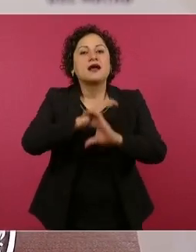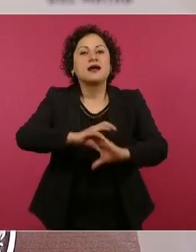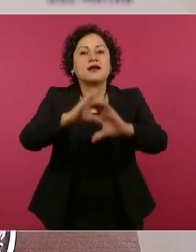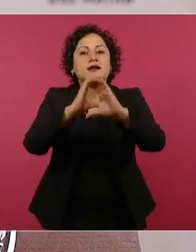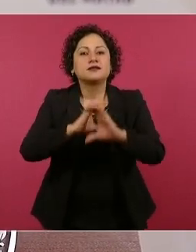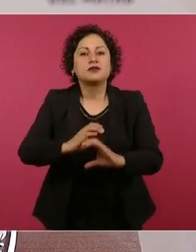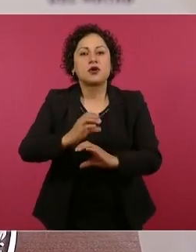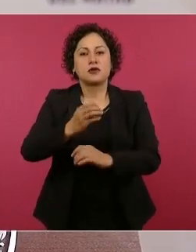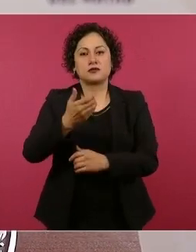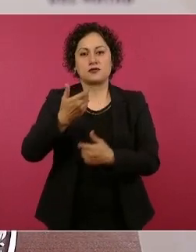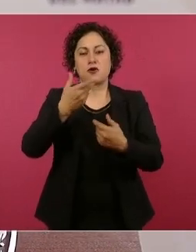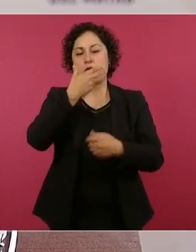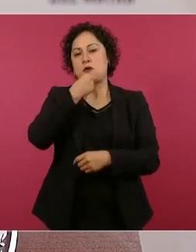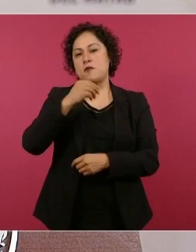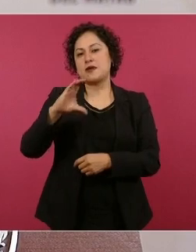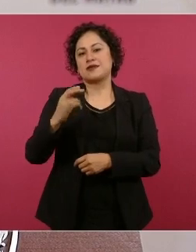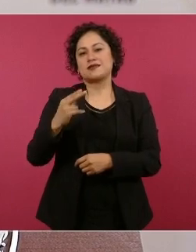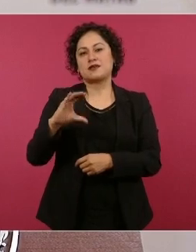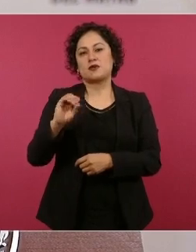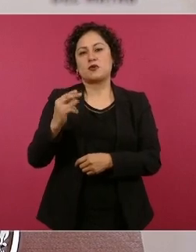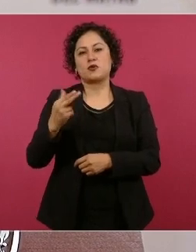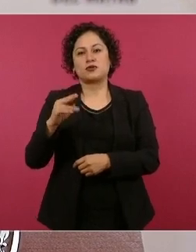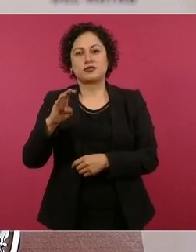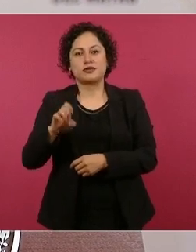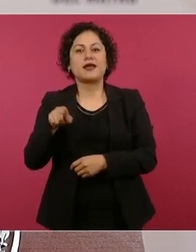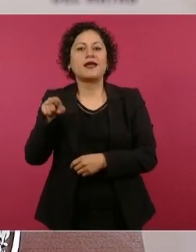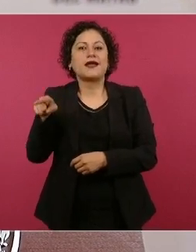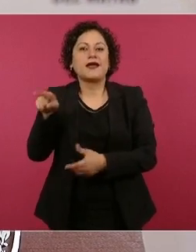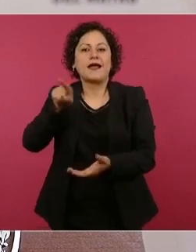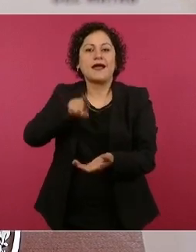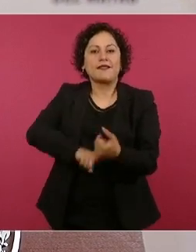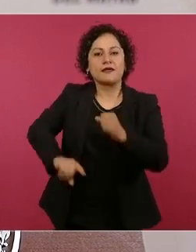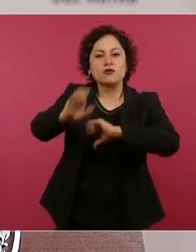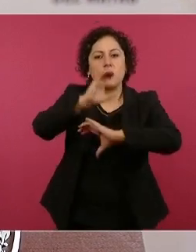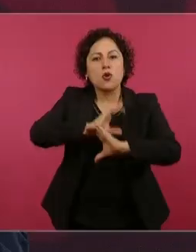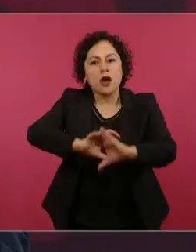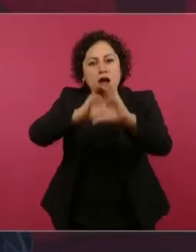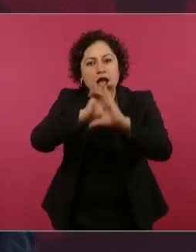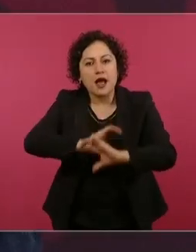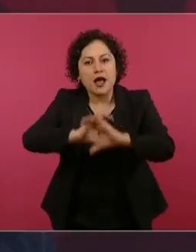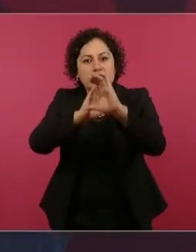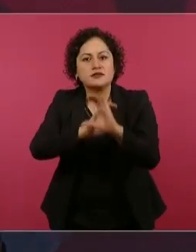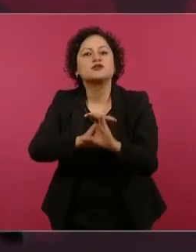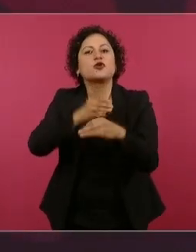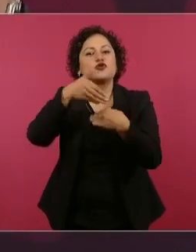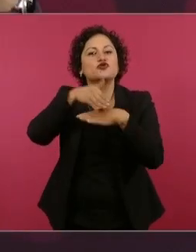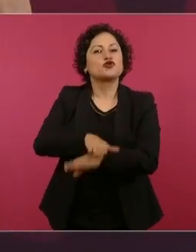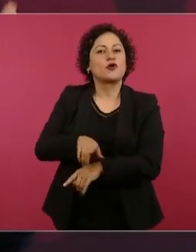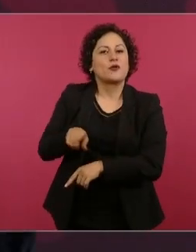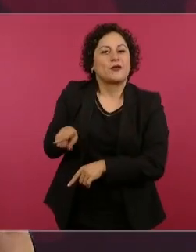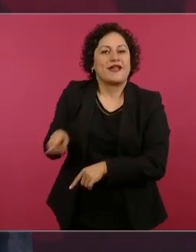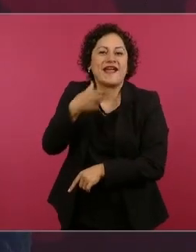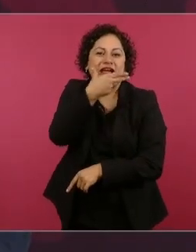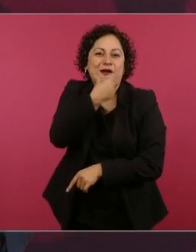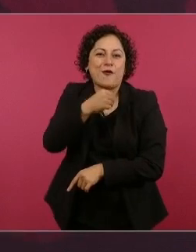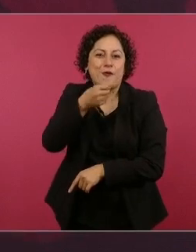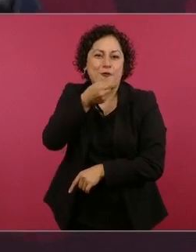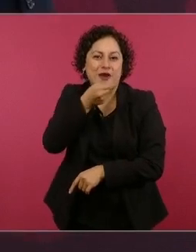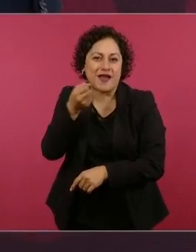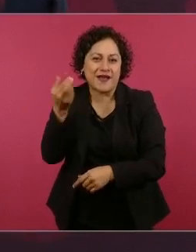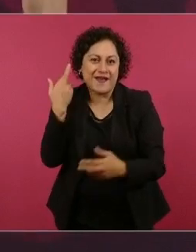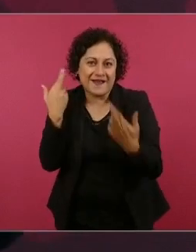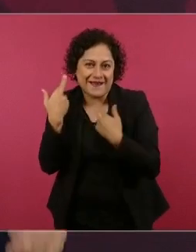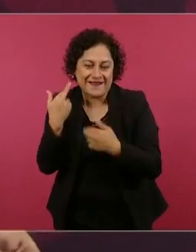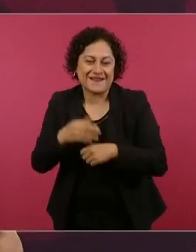dice así más o menos, ya lo